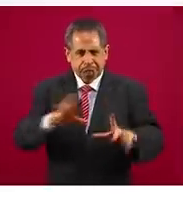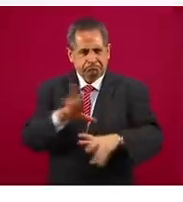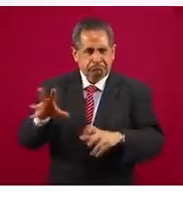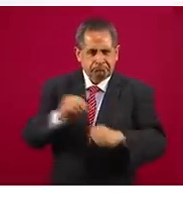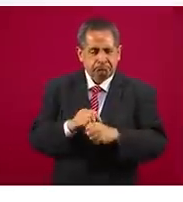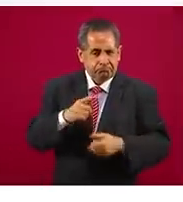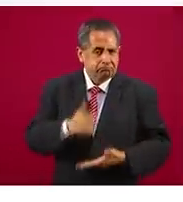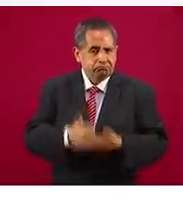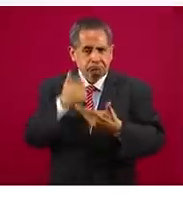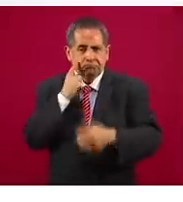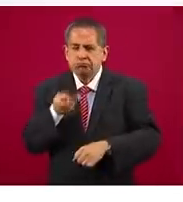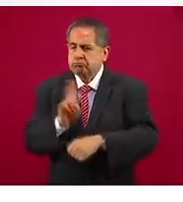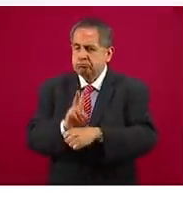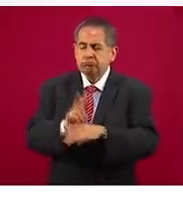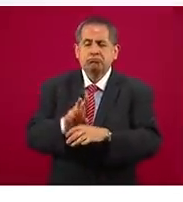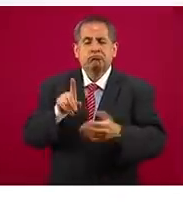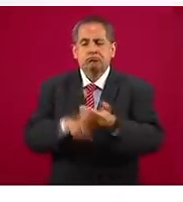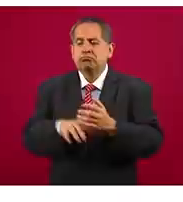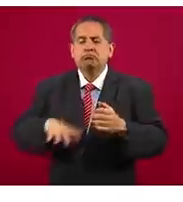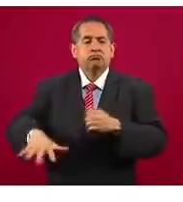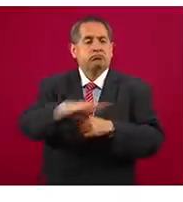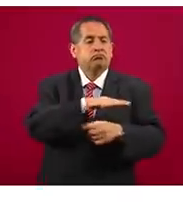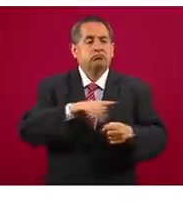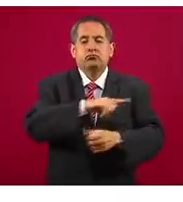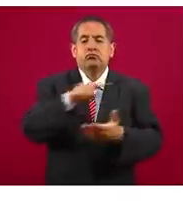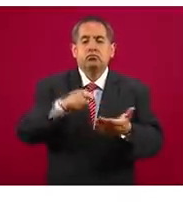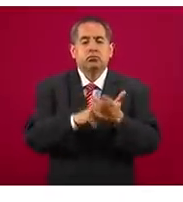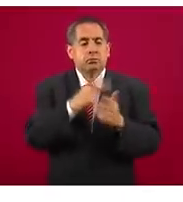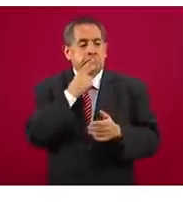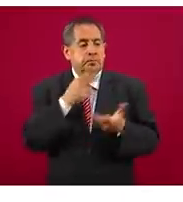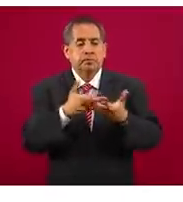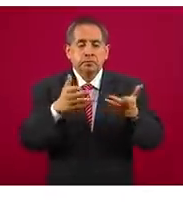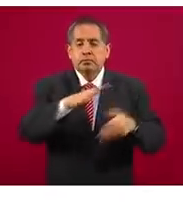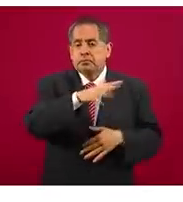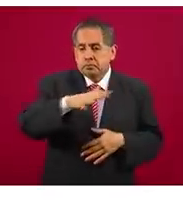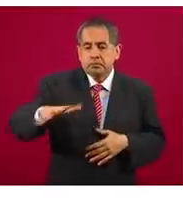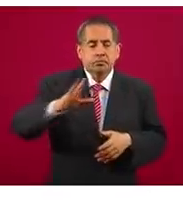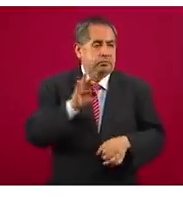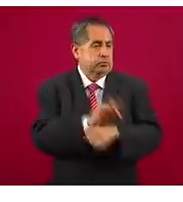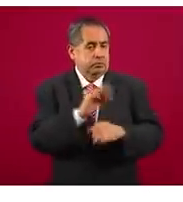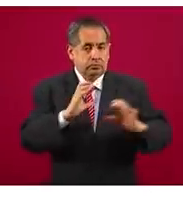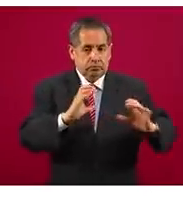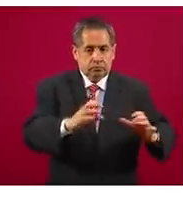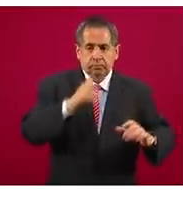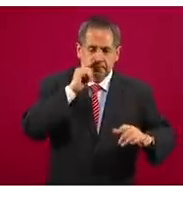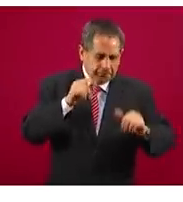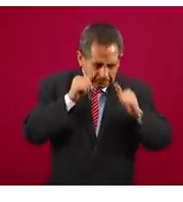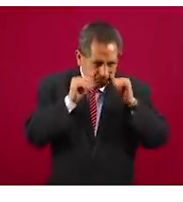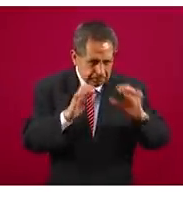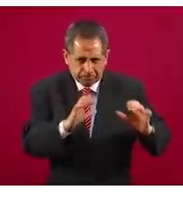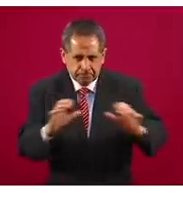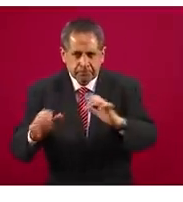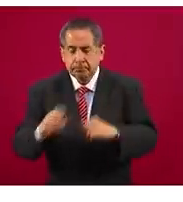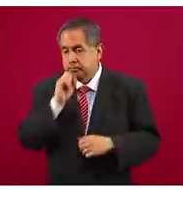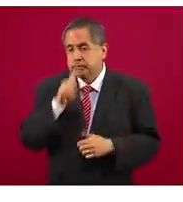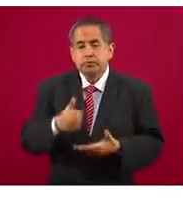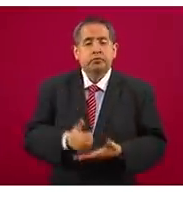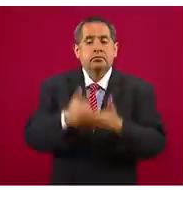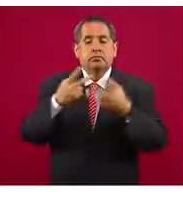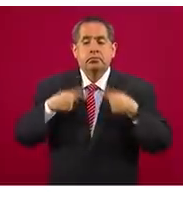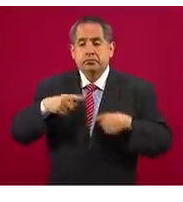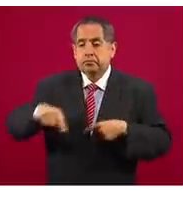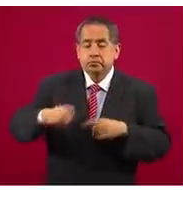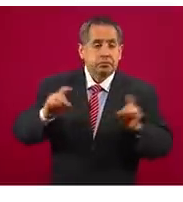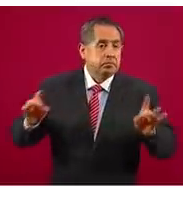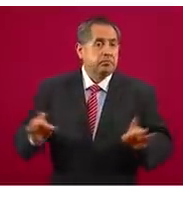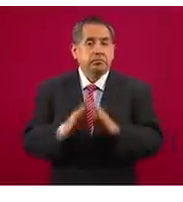contribuir a la vigilancia en áreas naturales protegidas, ejercer presencia en las diferentes regiones del país y auxiliar a la población civil en